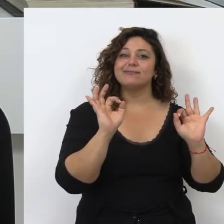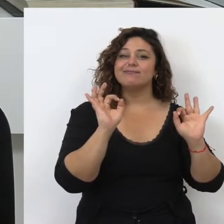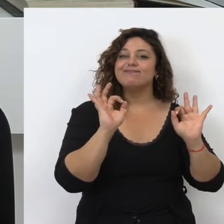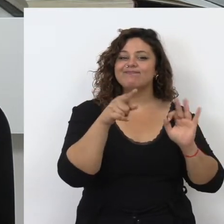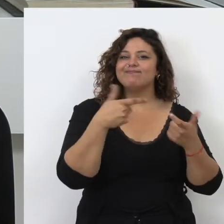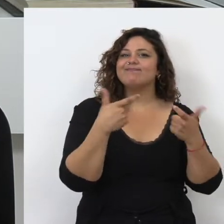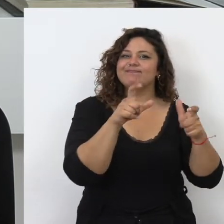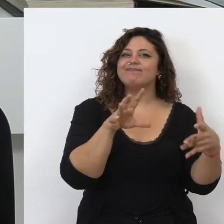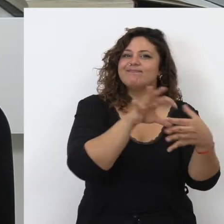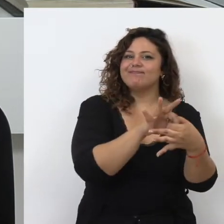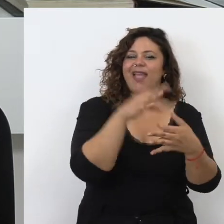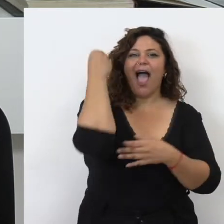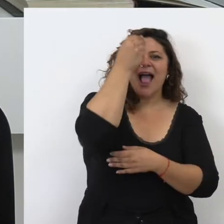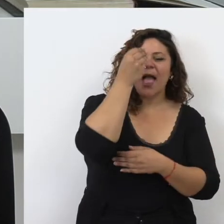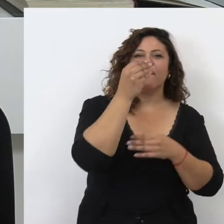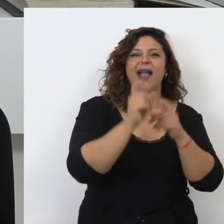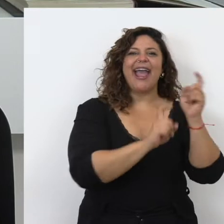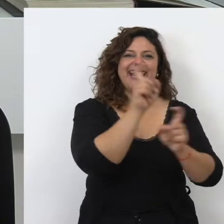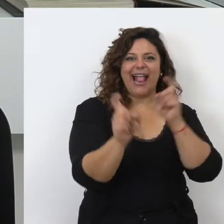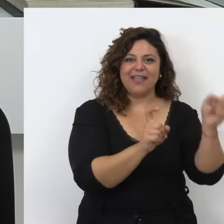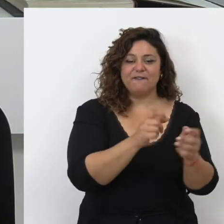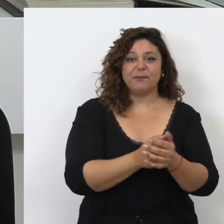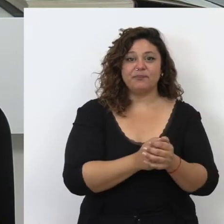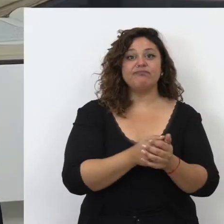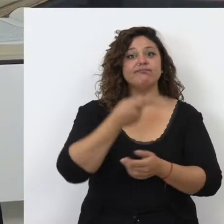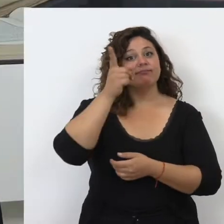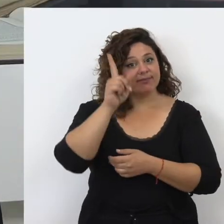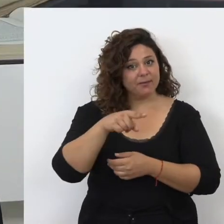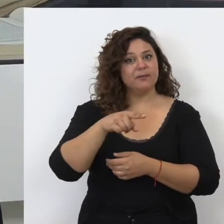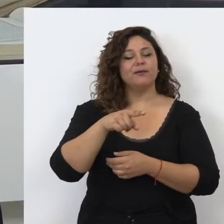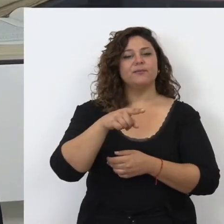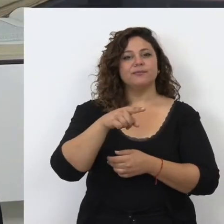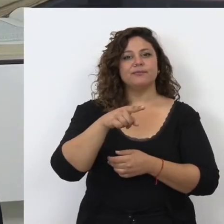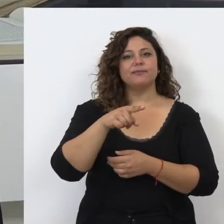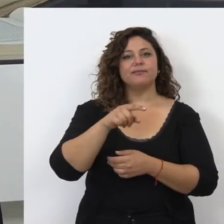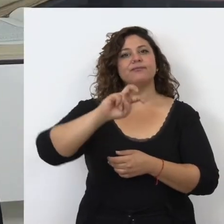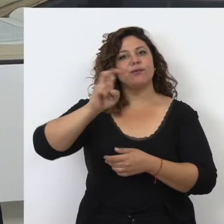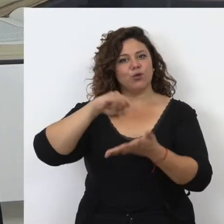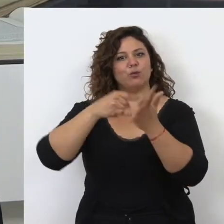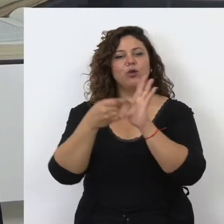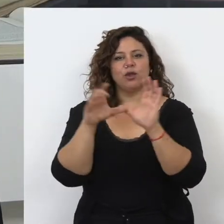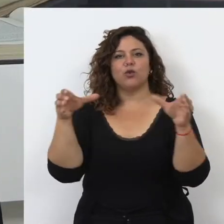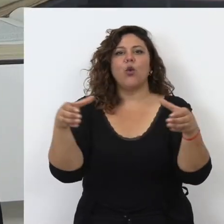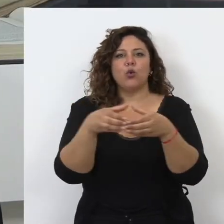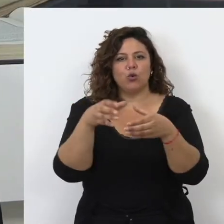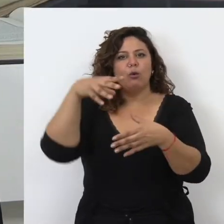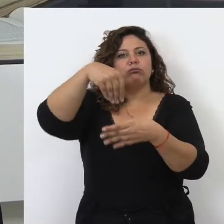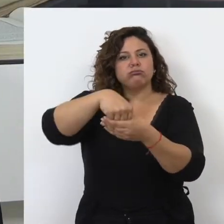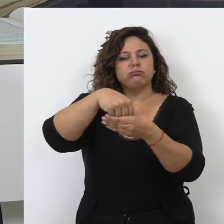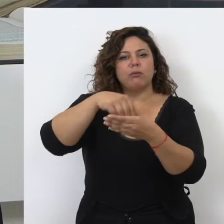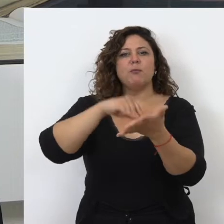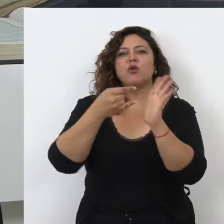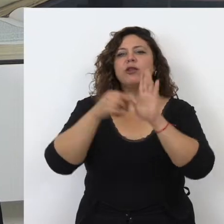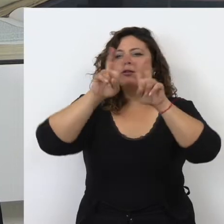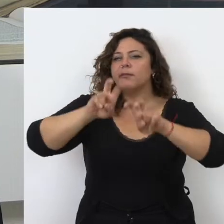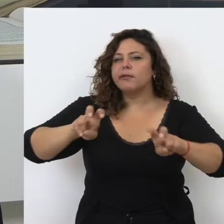ámbito, como es la Alhambra y el General IFE. También formo parte del grupo o de